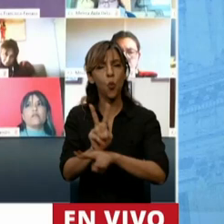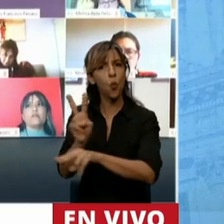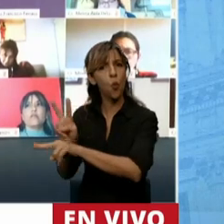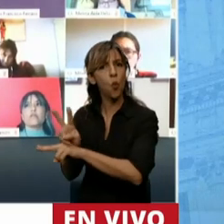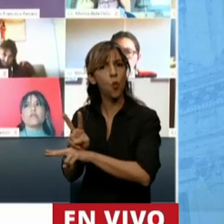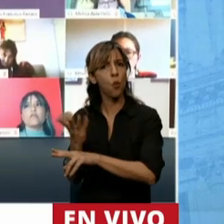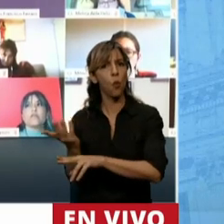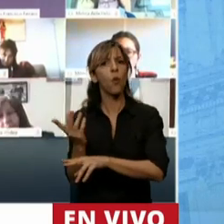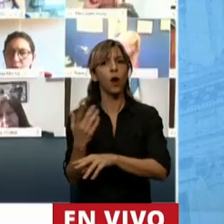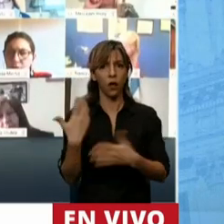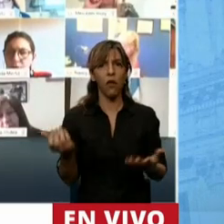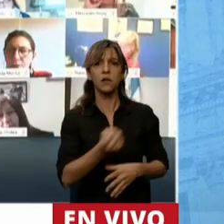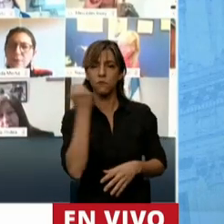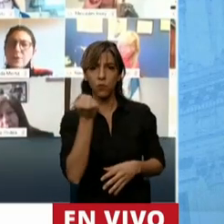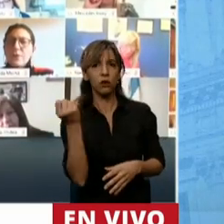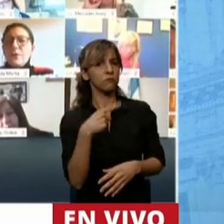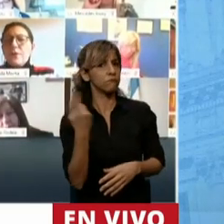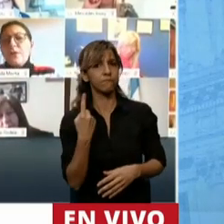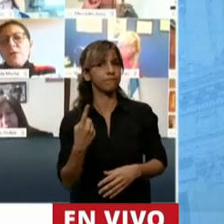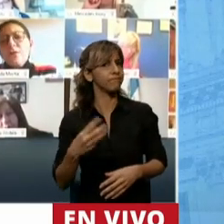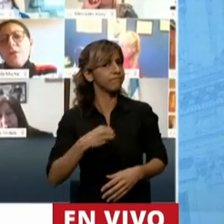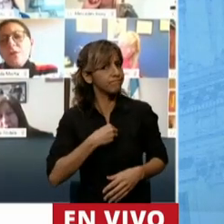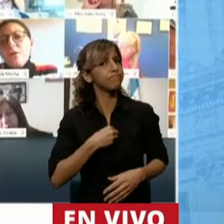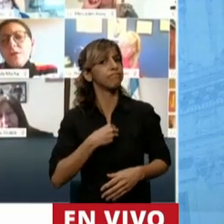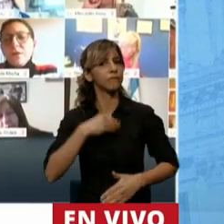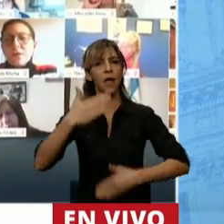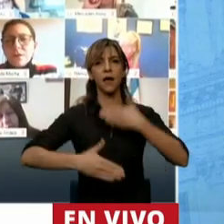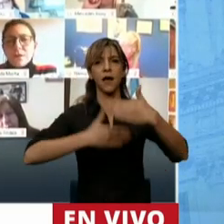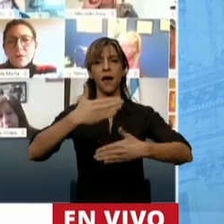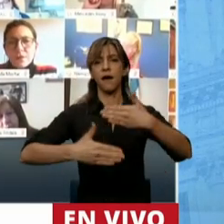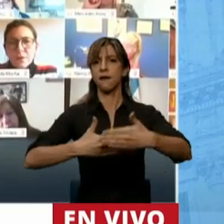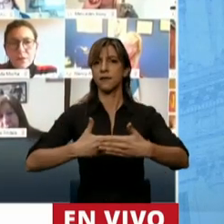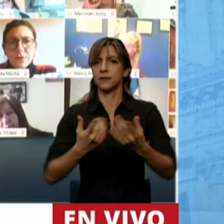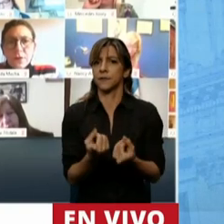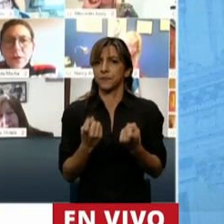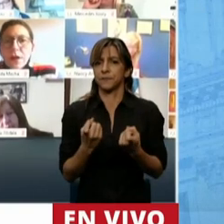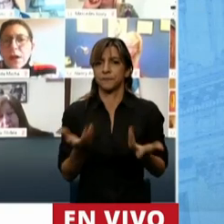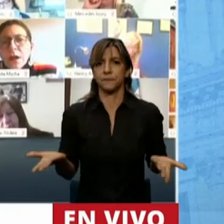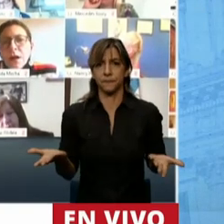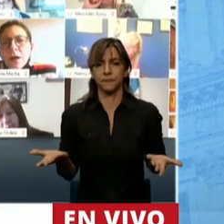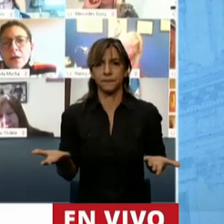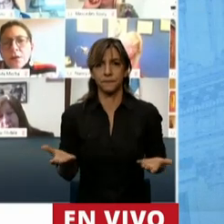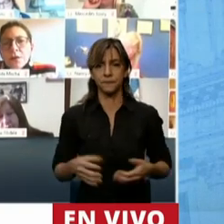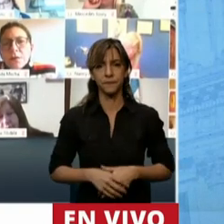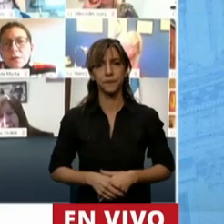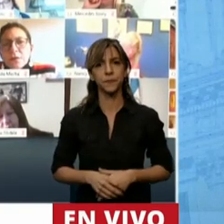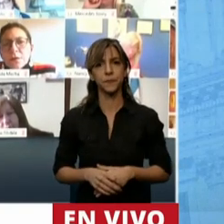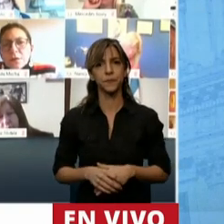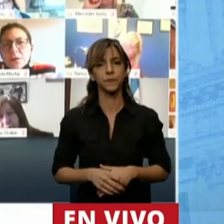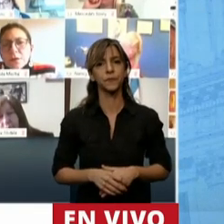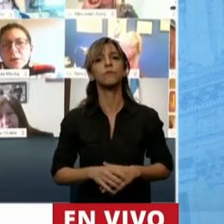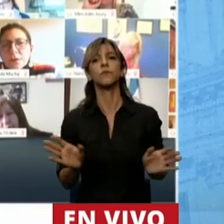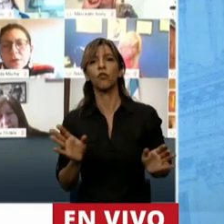vocación y la decisión política de avanzar sin miramientos en cuanto a los